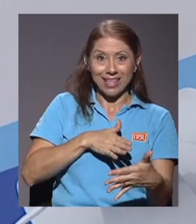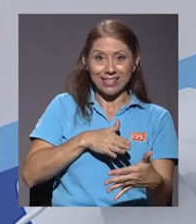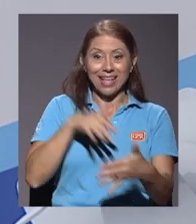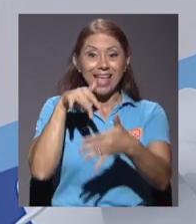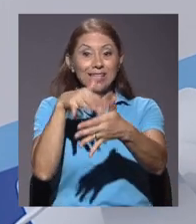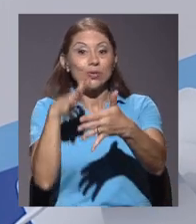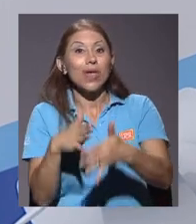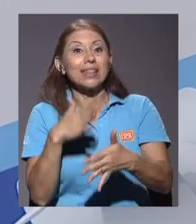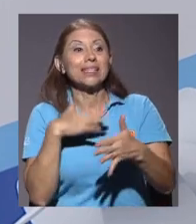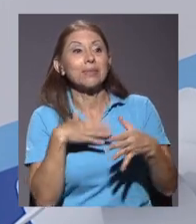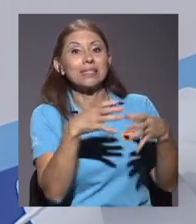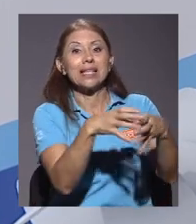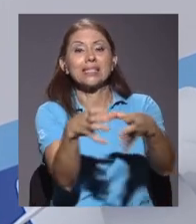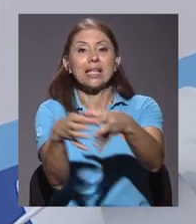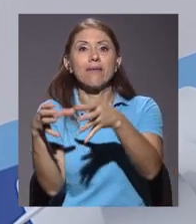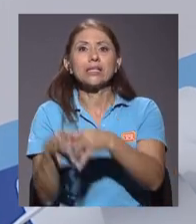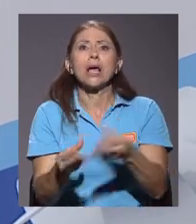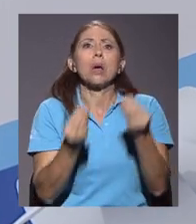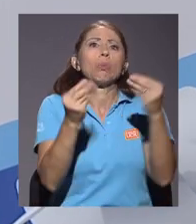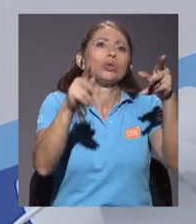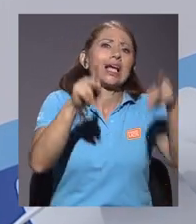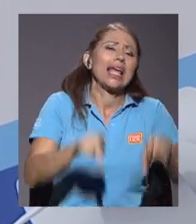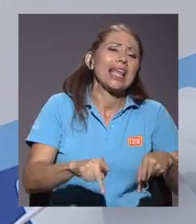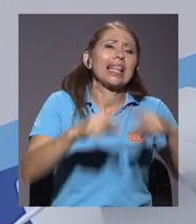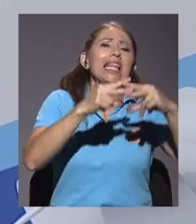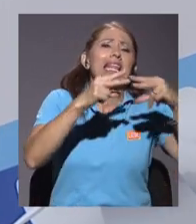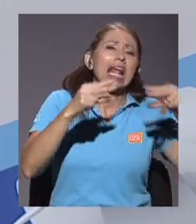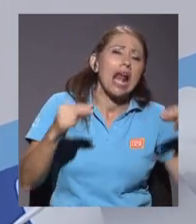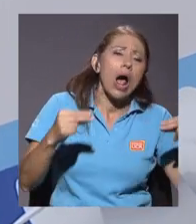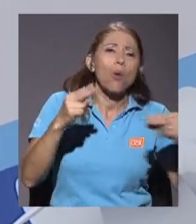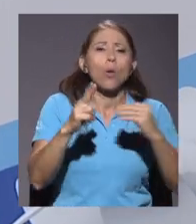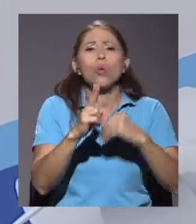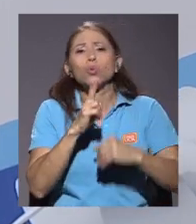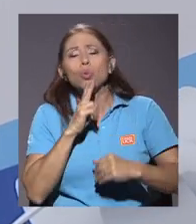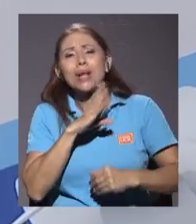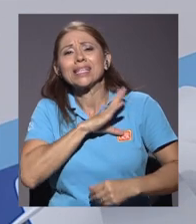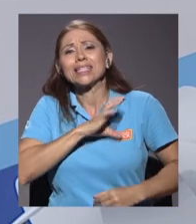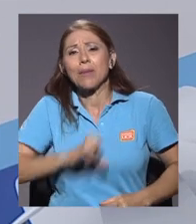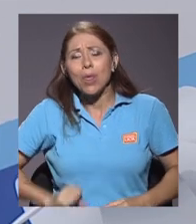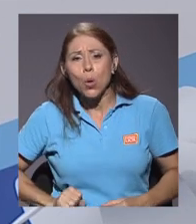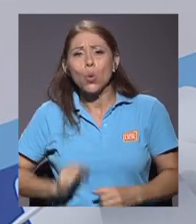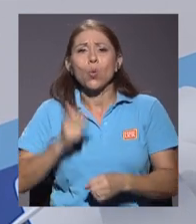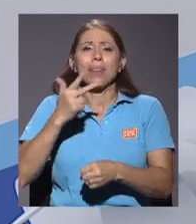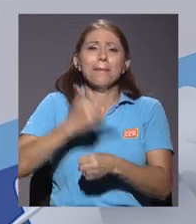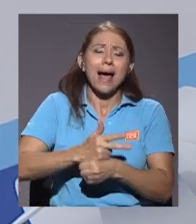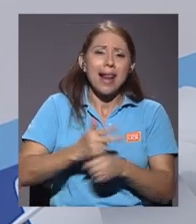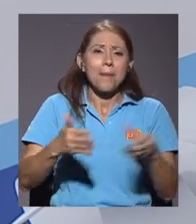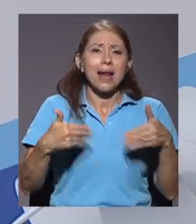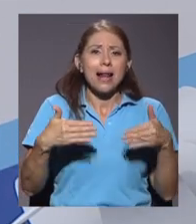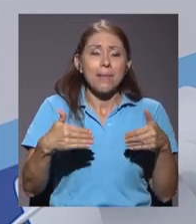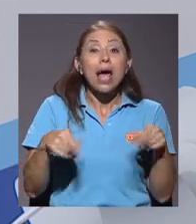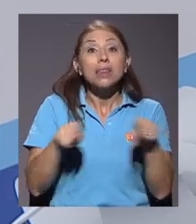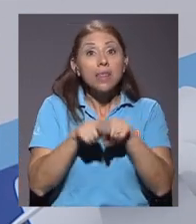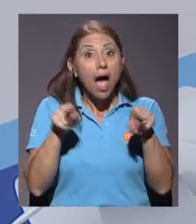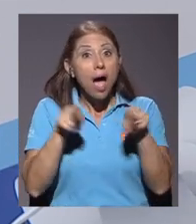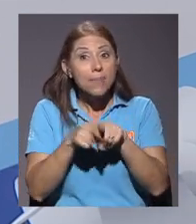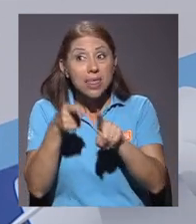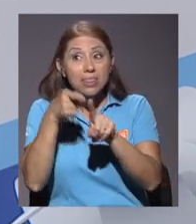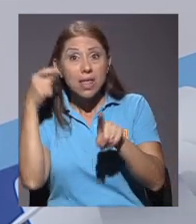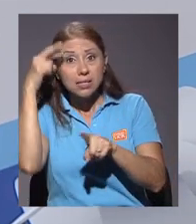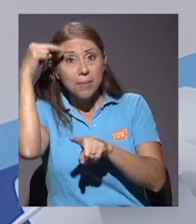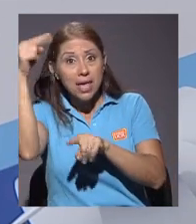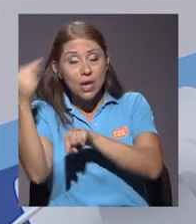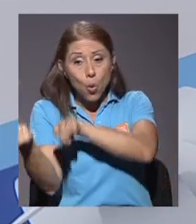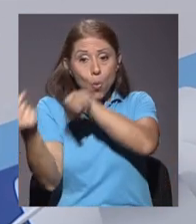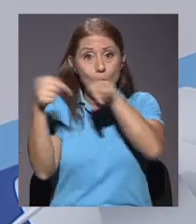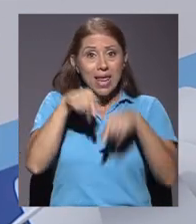estudiantes de mis ensambles, tenemos cantidad de gente de Nicaragua, Honduras, El Salvador, Guatemala, Panamá, tenemos estudiantes de México que vienen